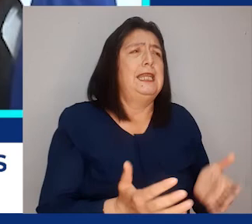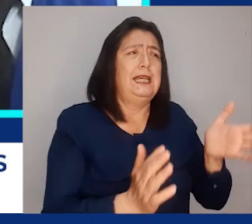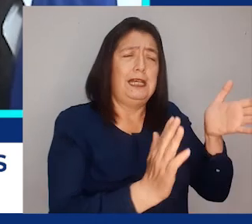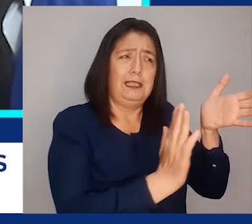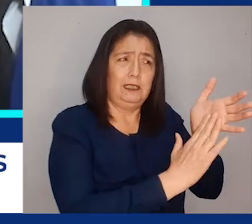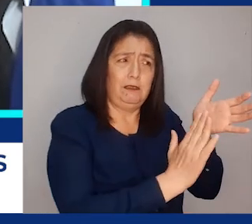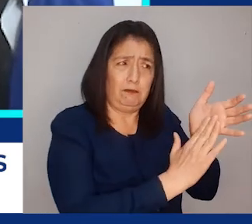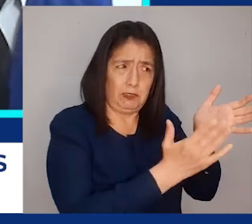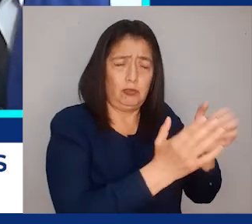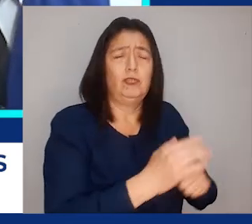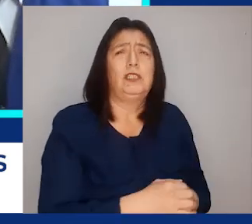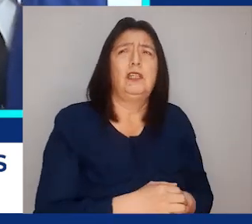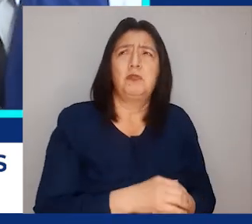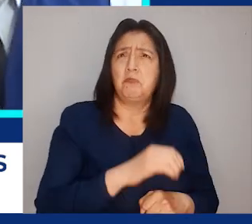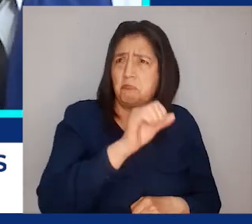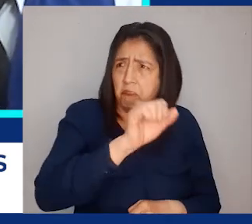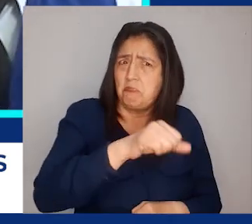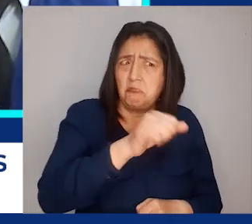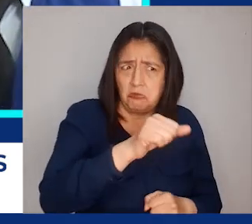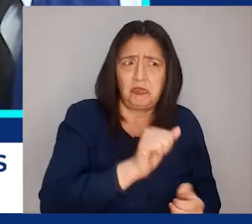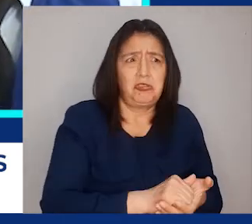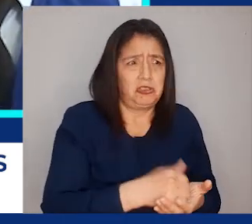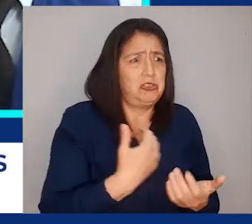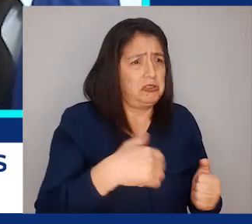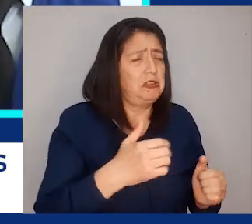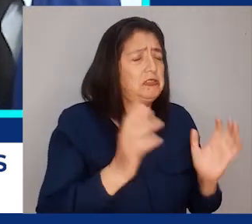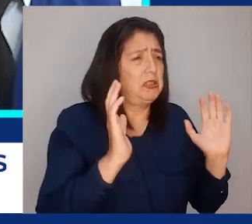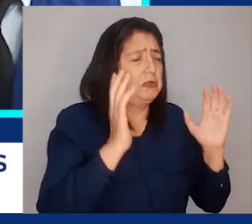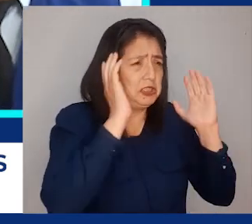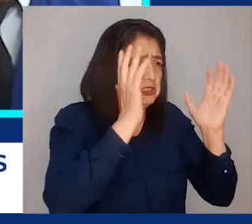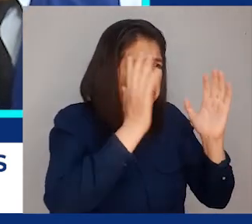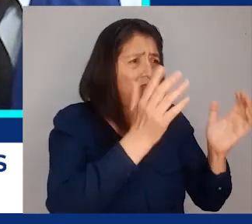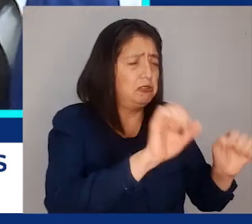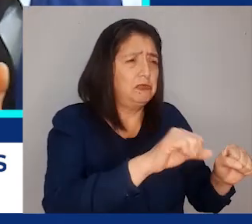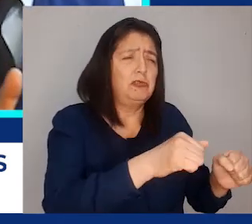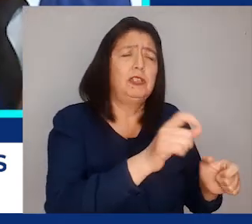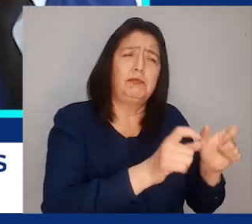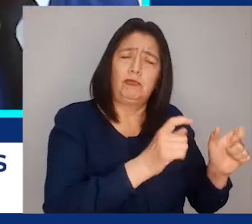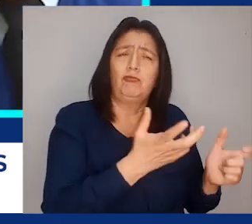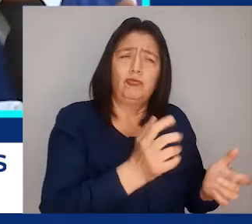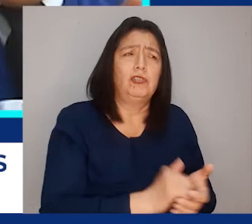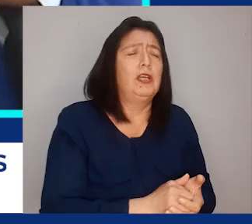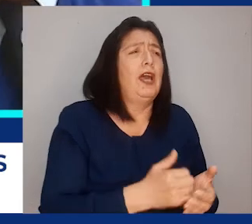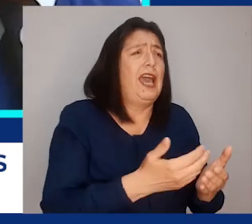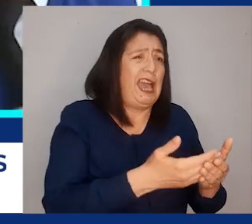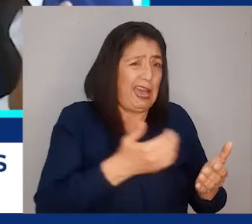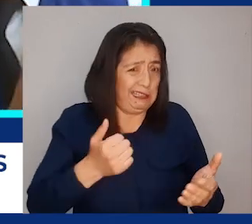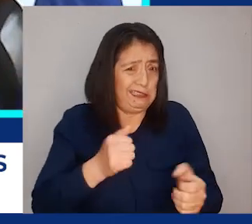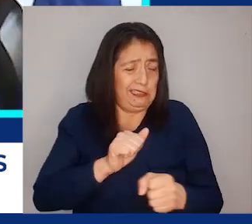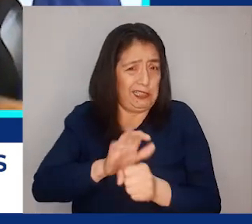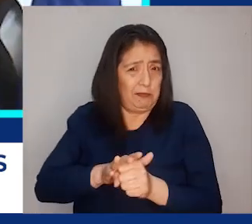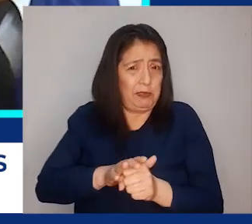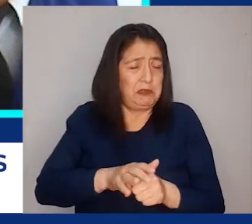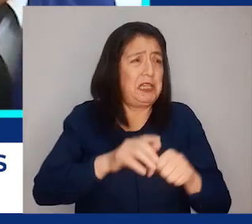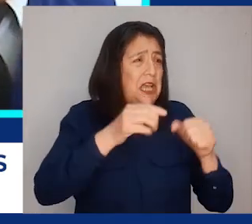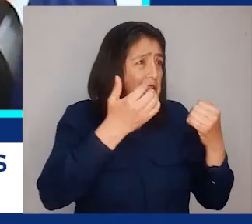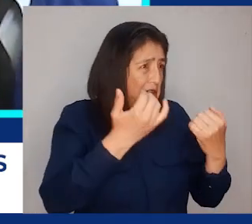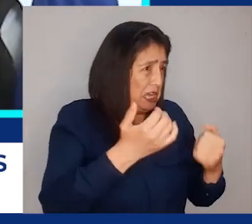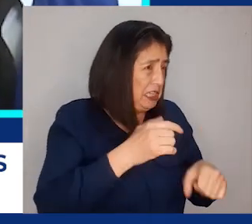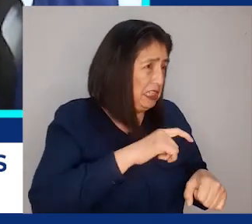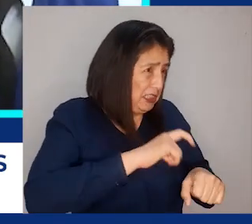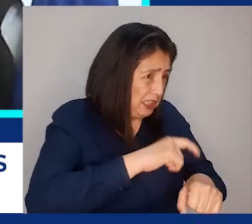del Pueblo ha estado presente antes, durante y